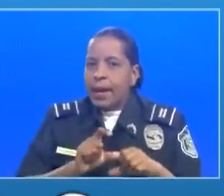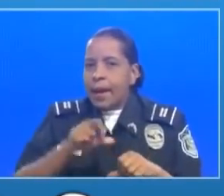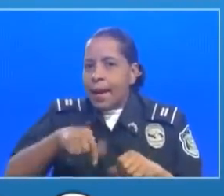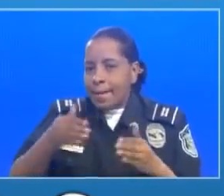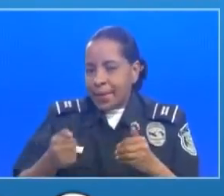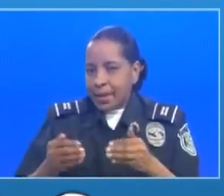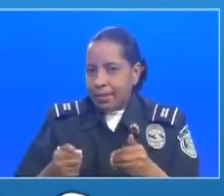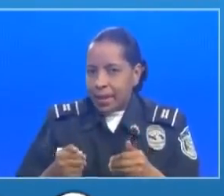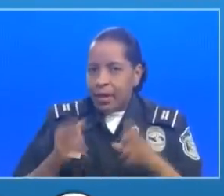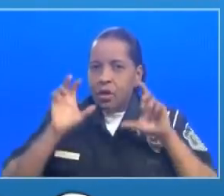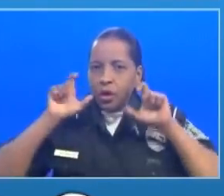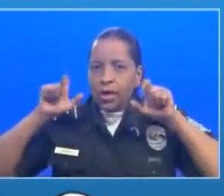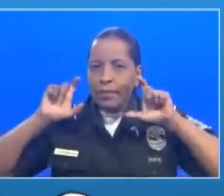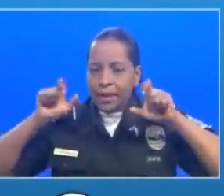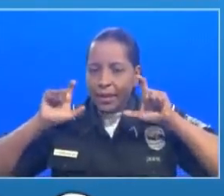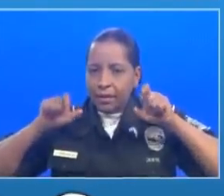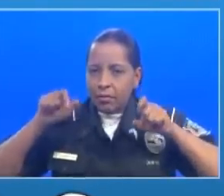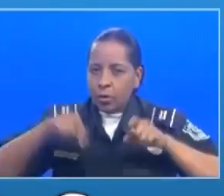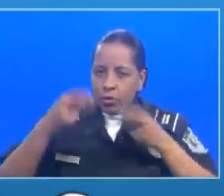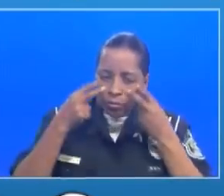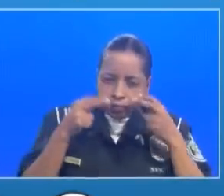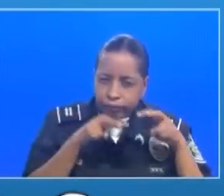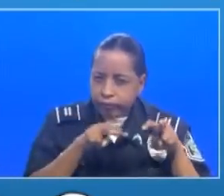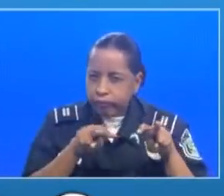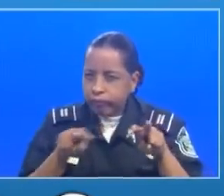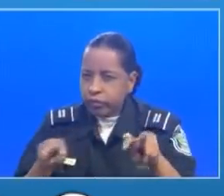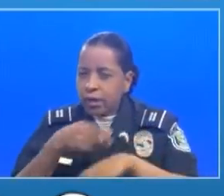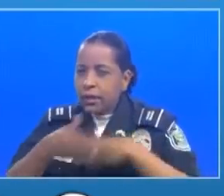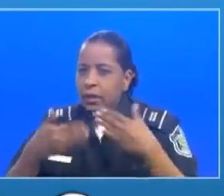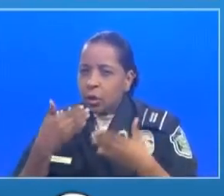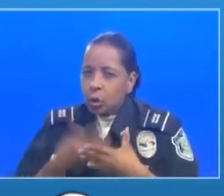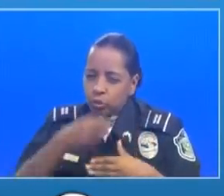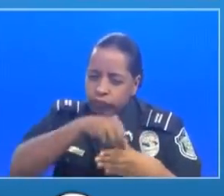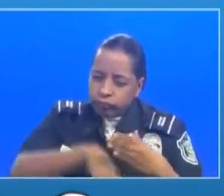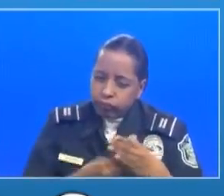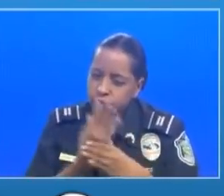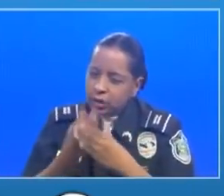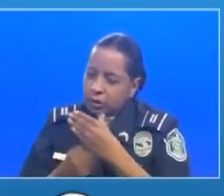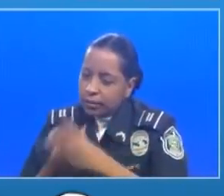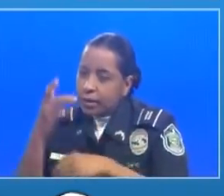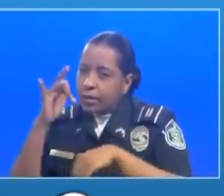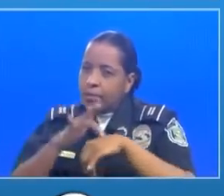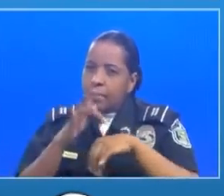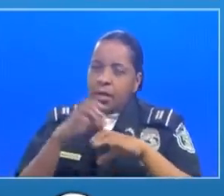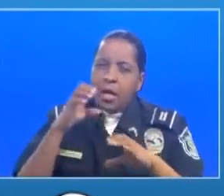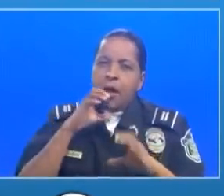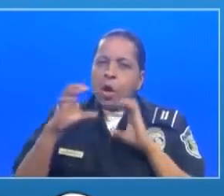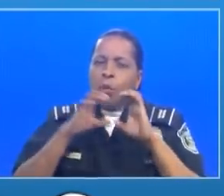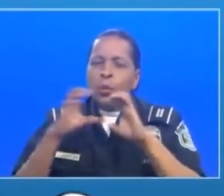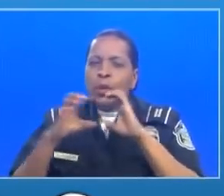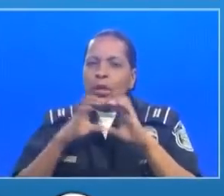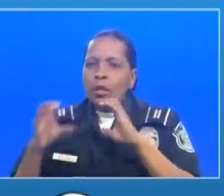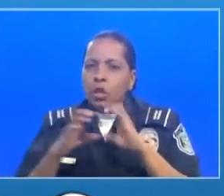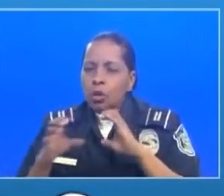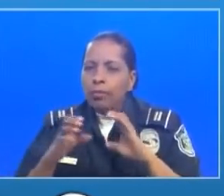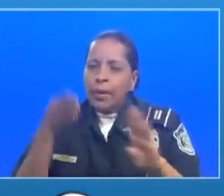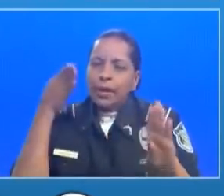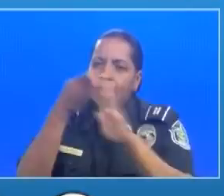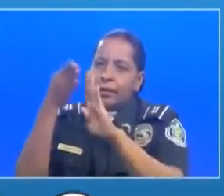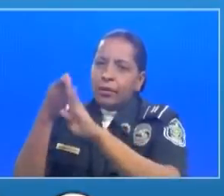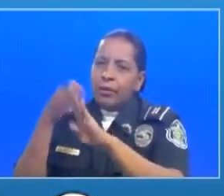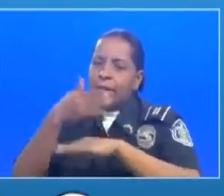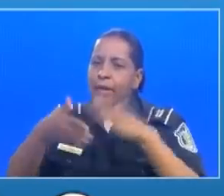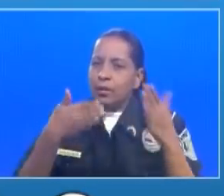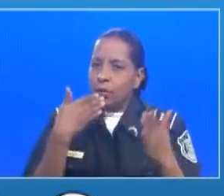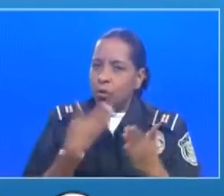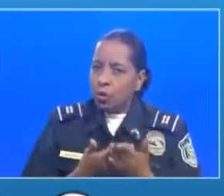nosotros estamos siendo vigilantes y estamos en contacto con la industria para que cumplan el compromiso